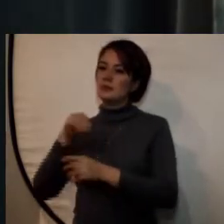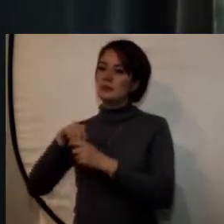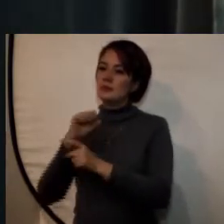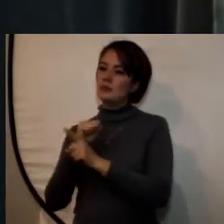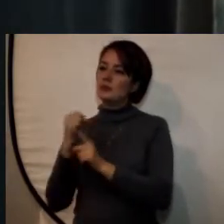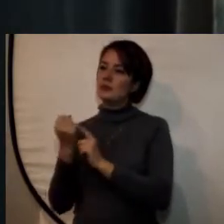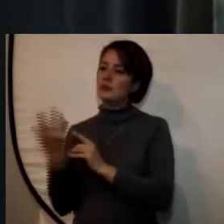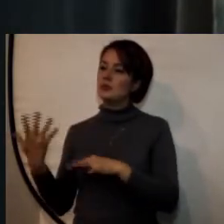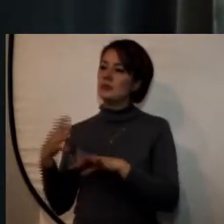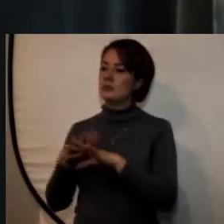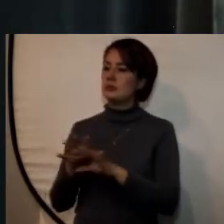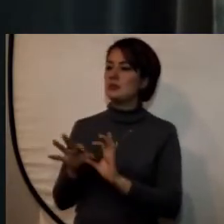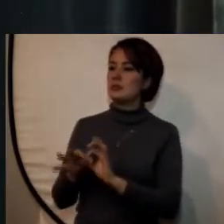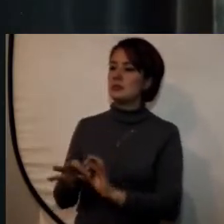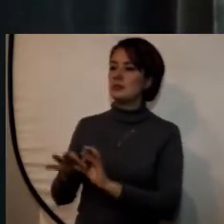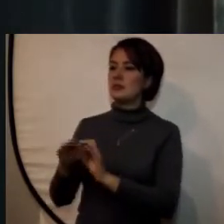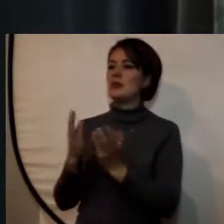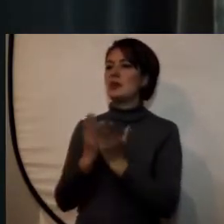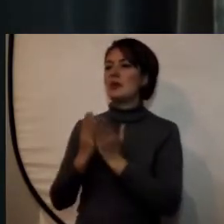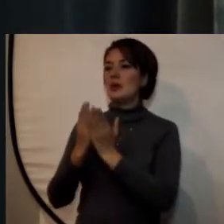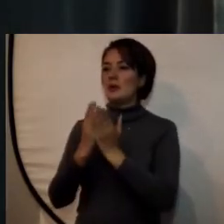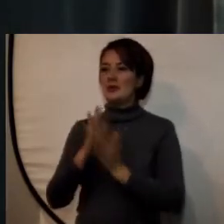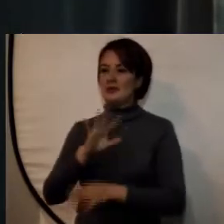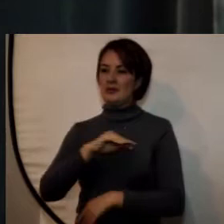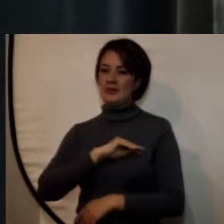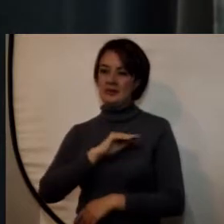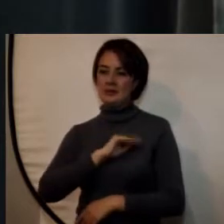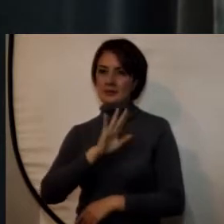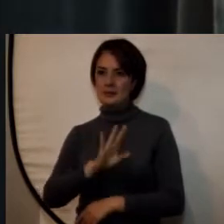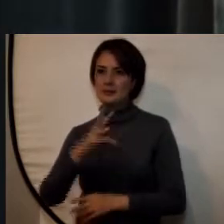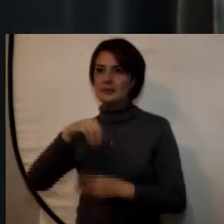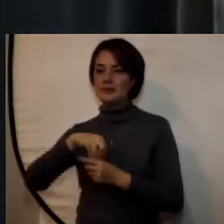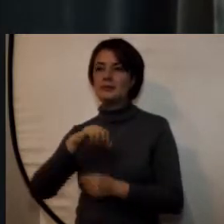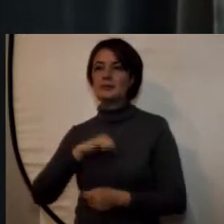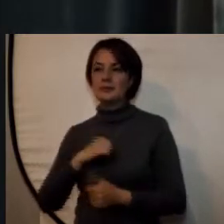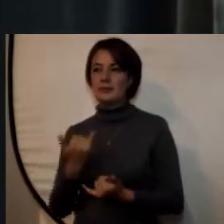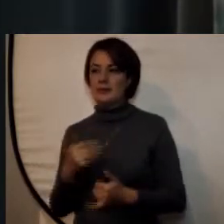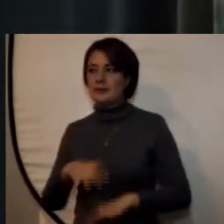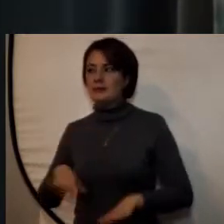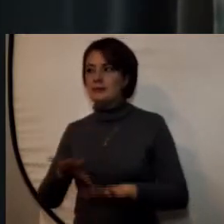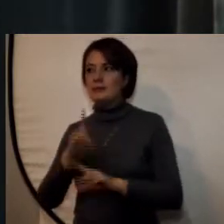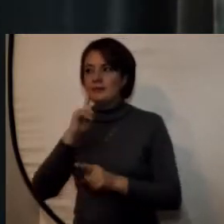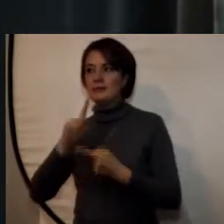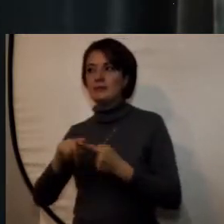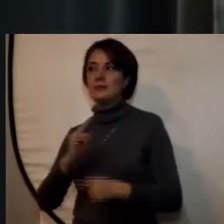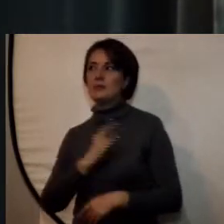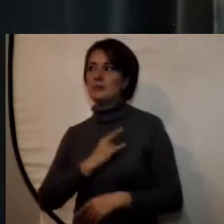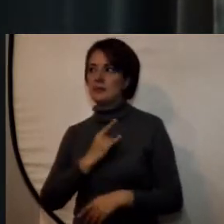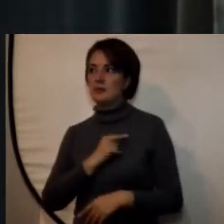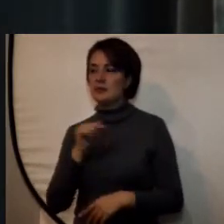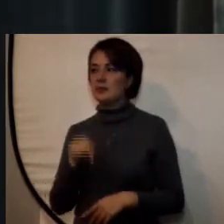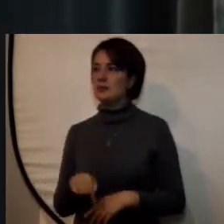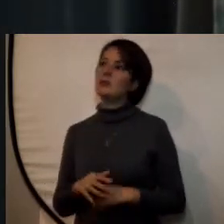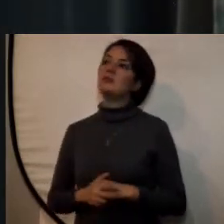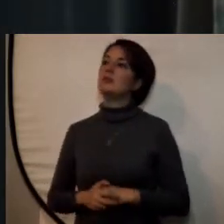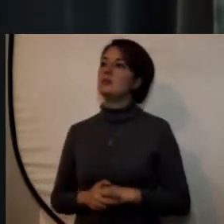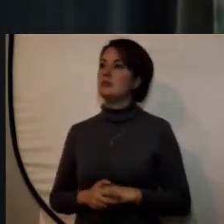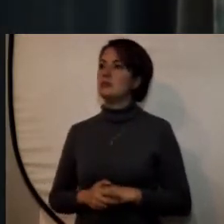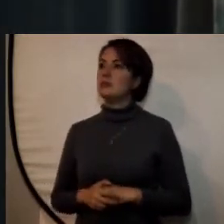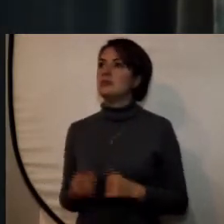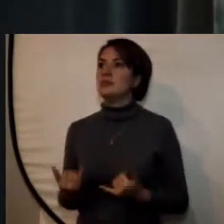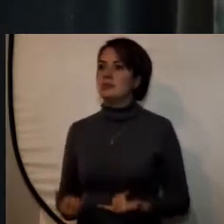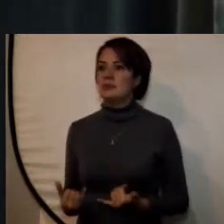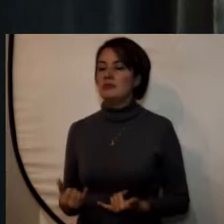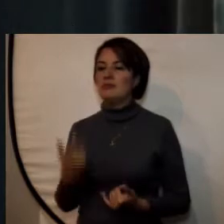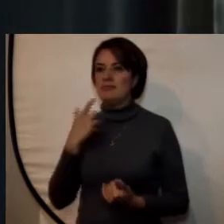en la articulación con la educación media en este campo tenemos que decir que la universidad hoy